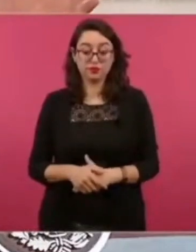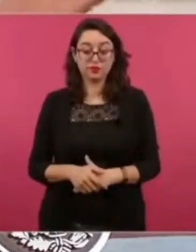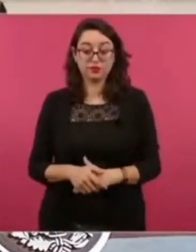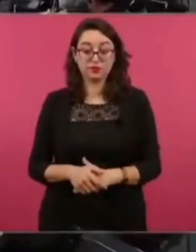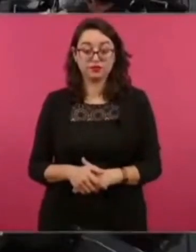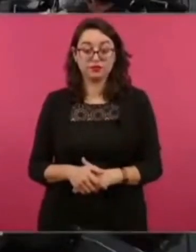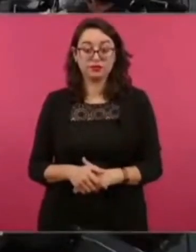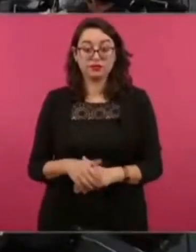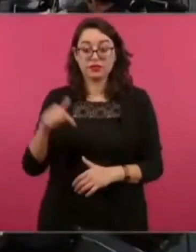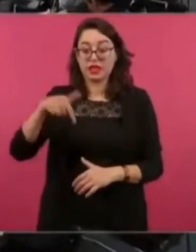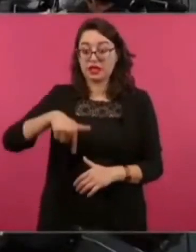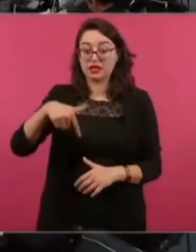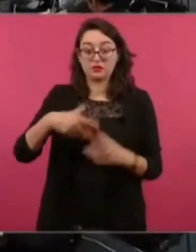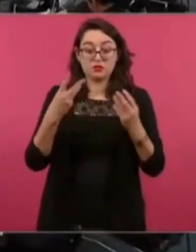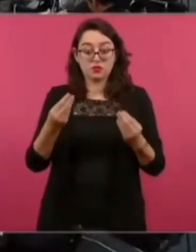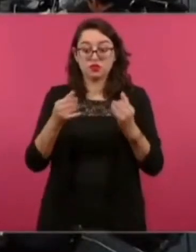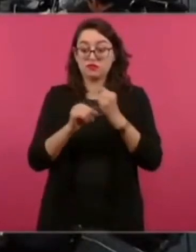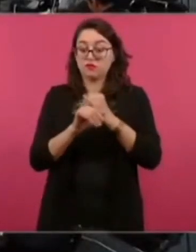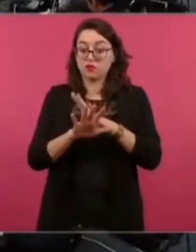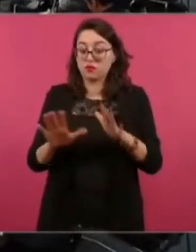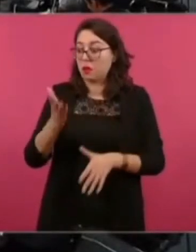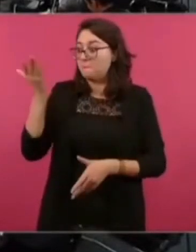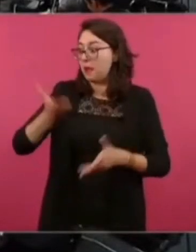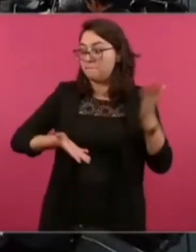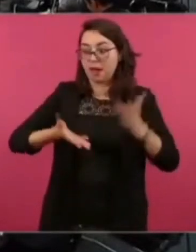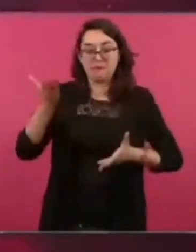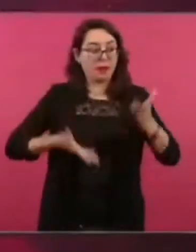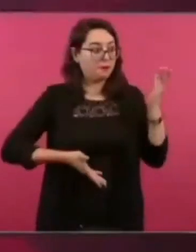Aquí llega de todo. Entonces, sé muy bien